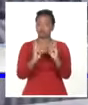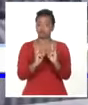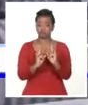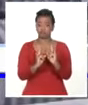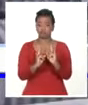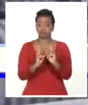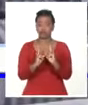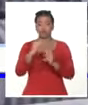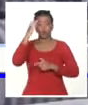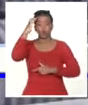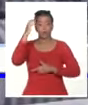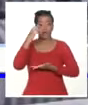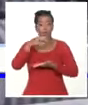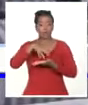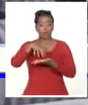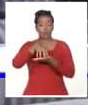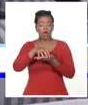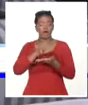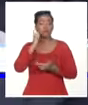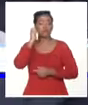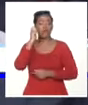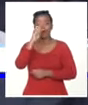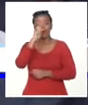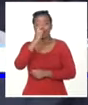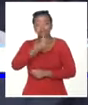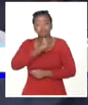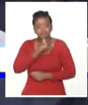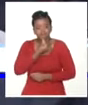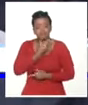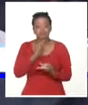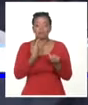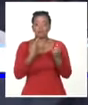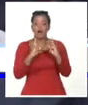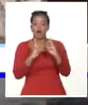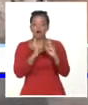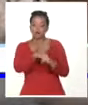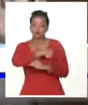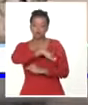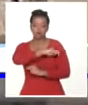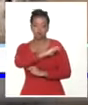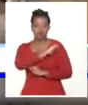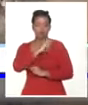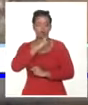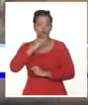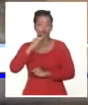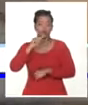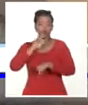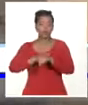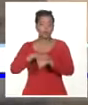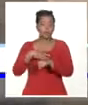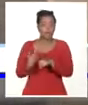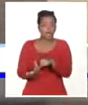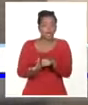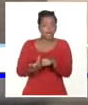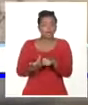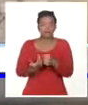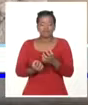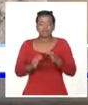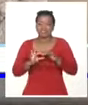Vyacheslav Gladkov, una mujer de edad avanzada falleció en el pueblo de Novaya, Tajoalska, a causa de las graves heridas.